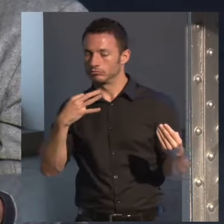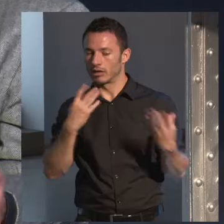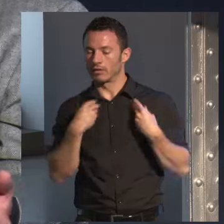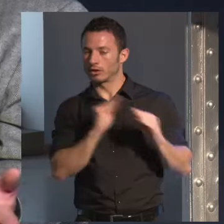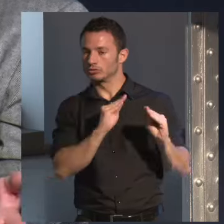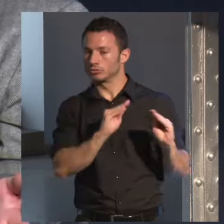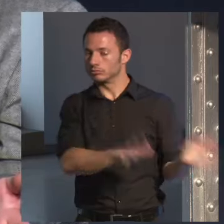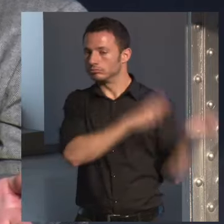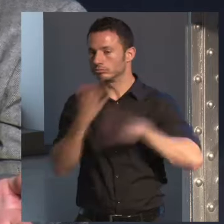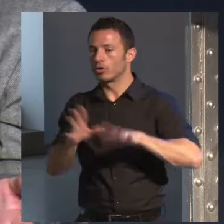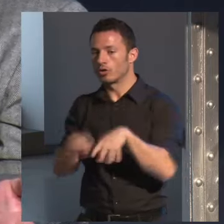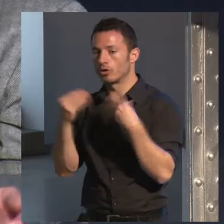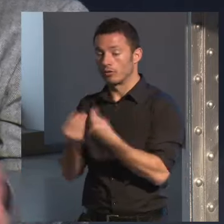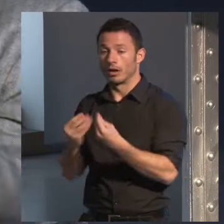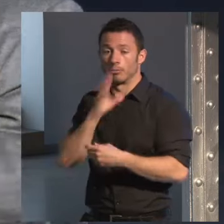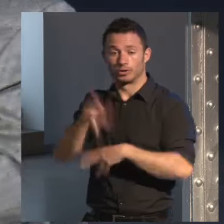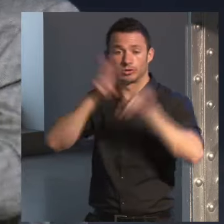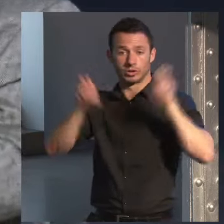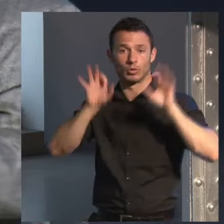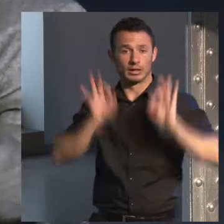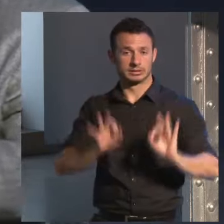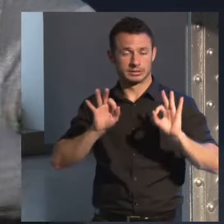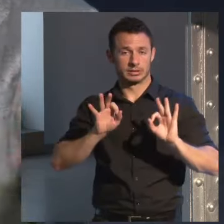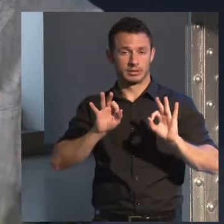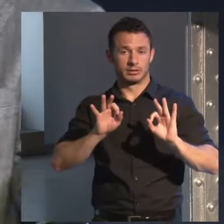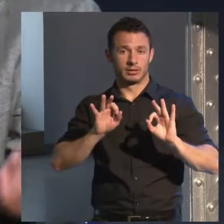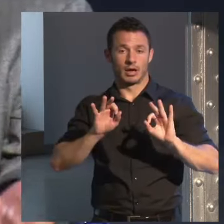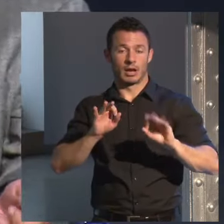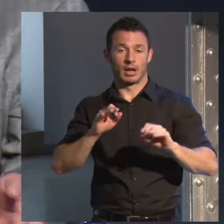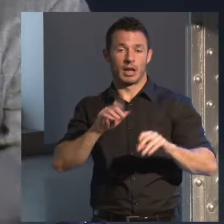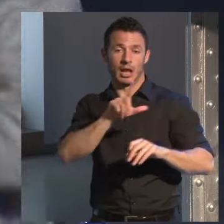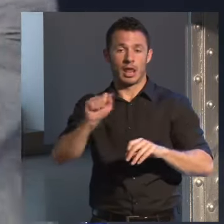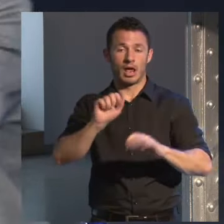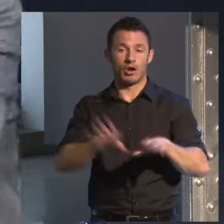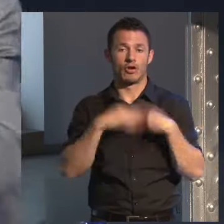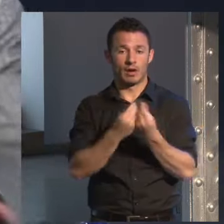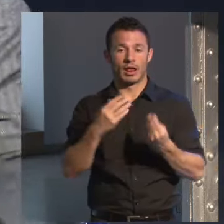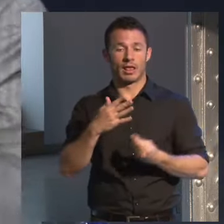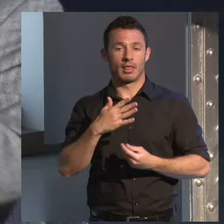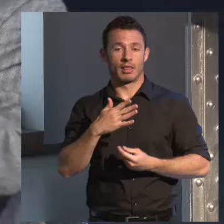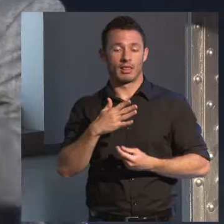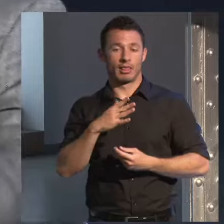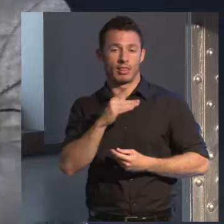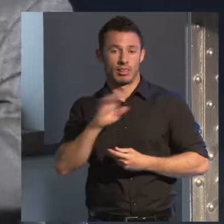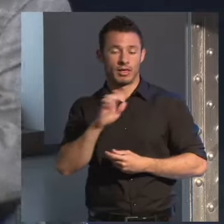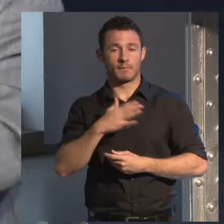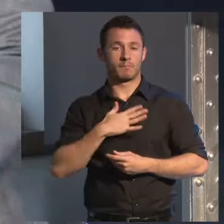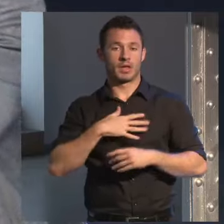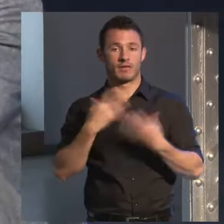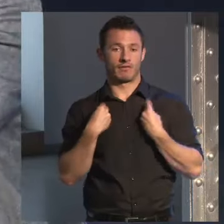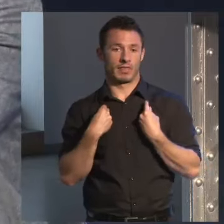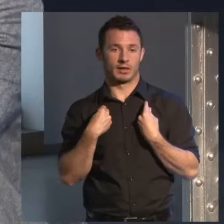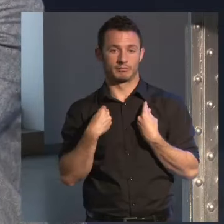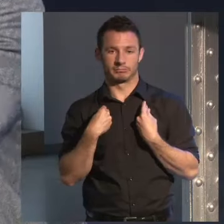y por eso se llama así la novela de mi vida pero es la novela de la vida de José María Heredia y de otros personajes que están ahí que